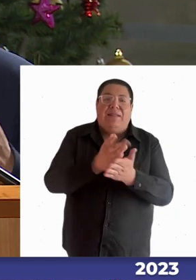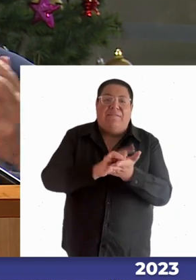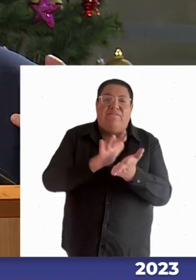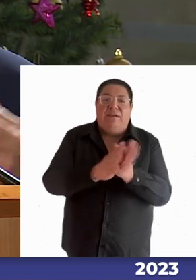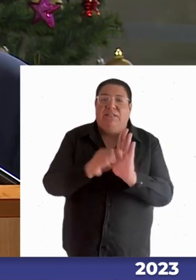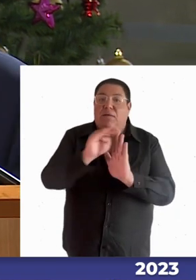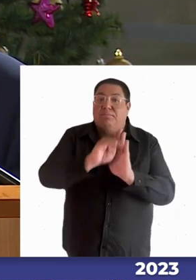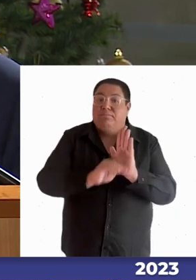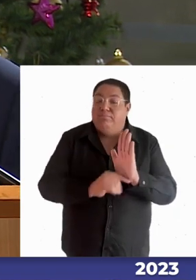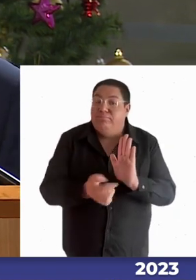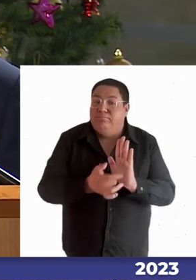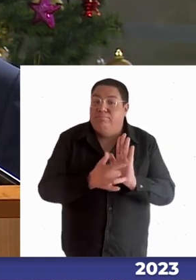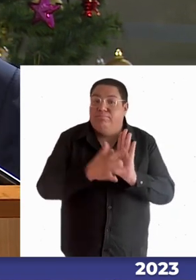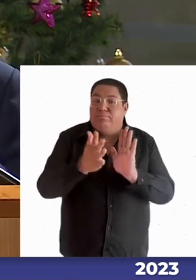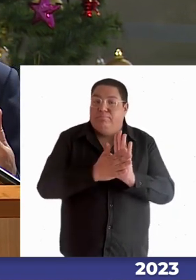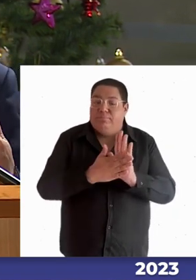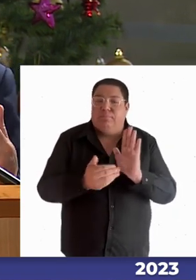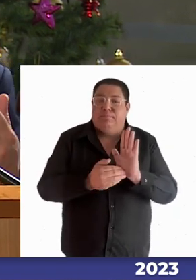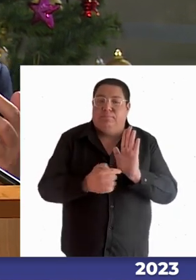única forma